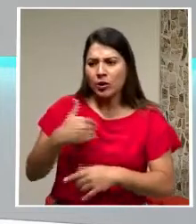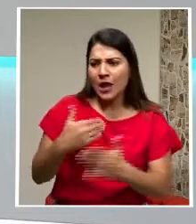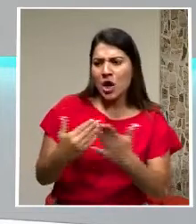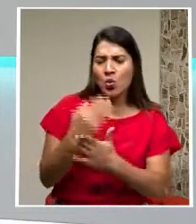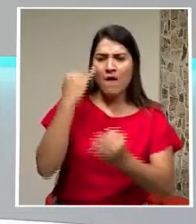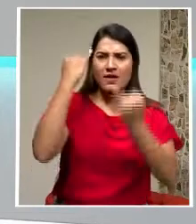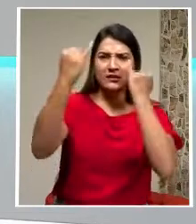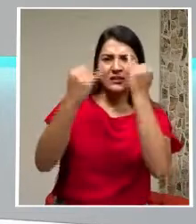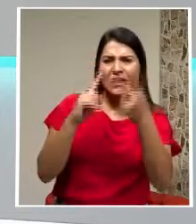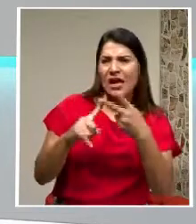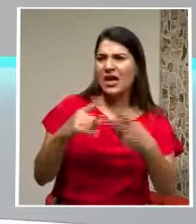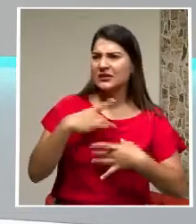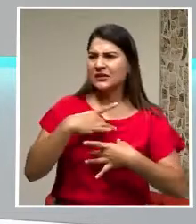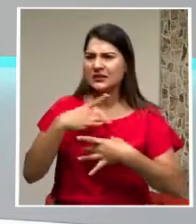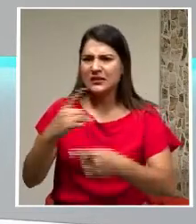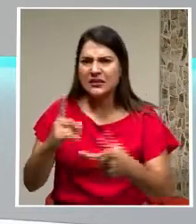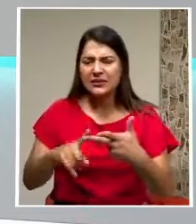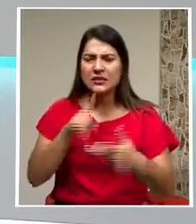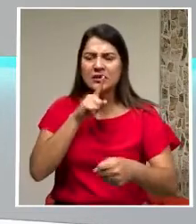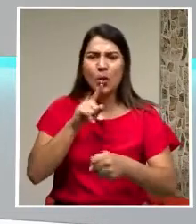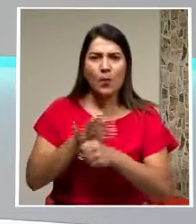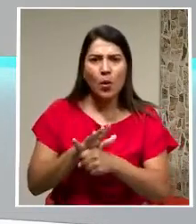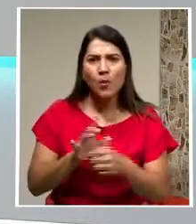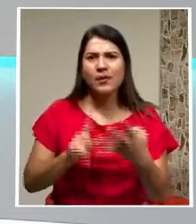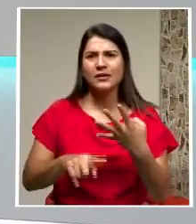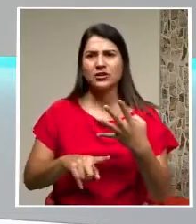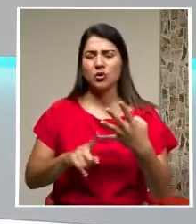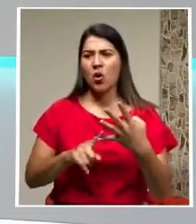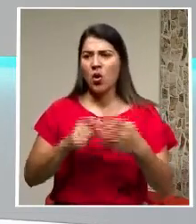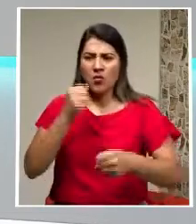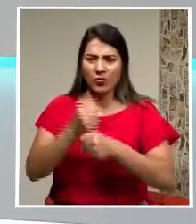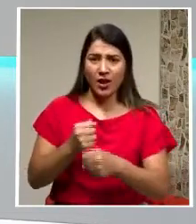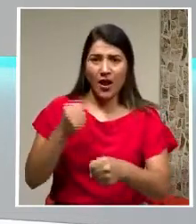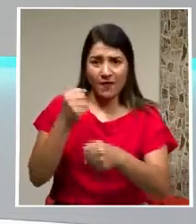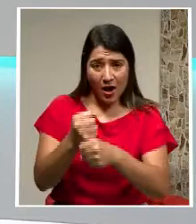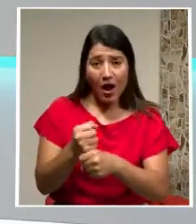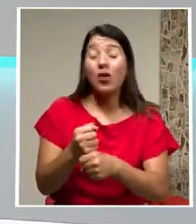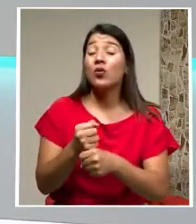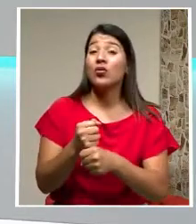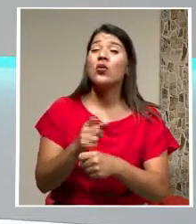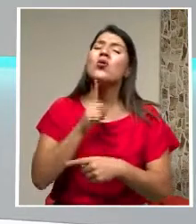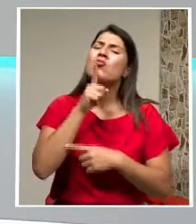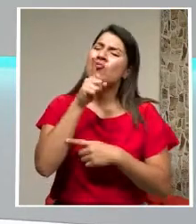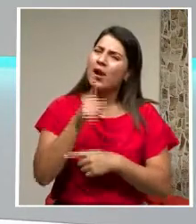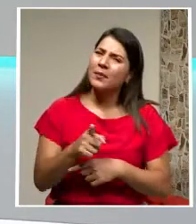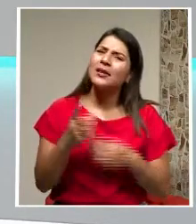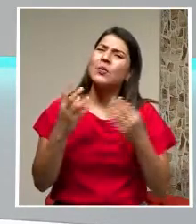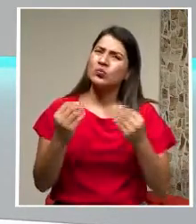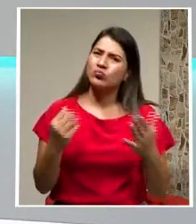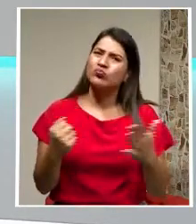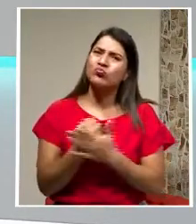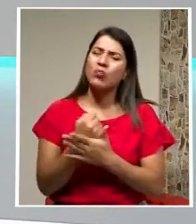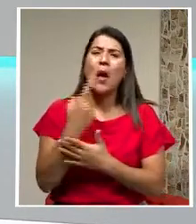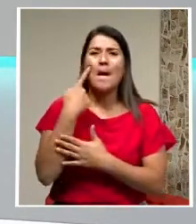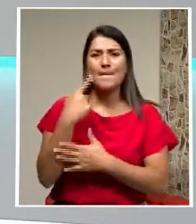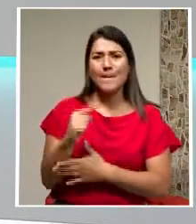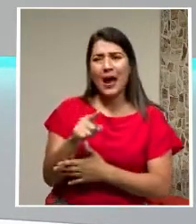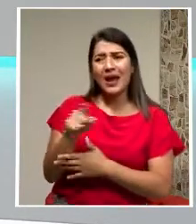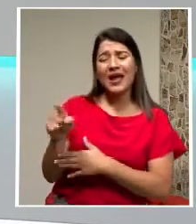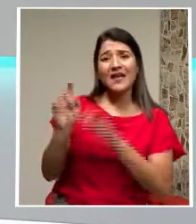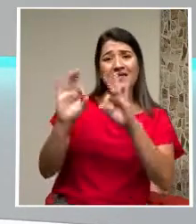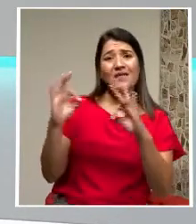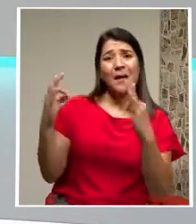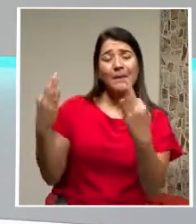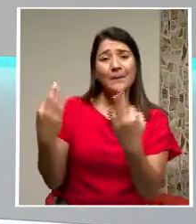La interesa El compromiso El trabajo Ha sido muy lamentable Para las familias Que han tenido